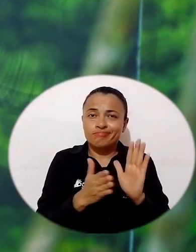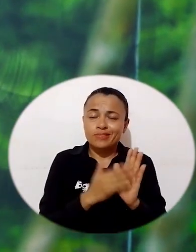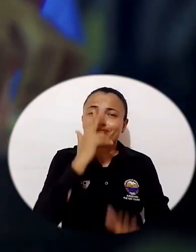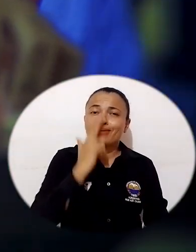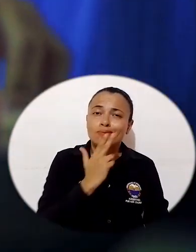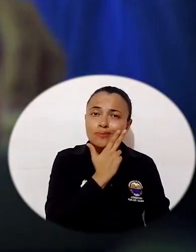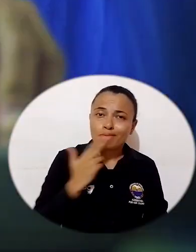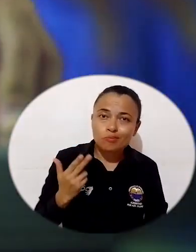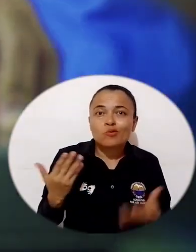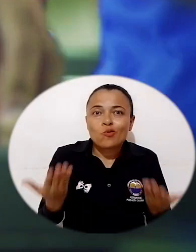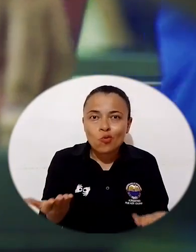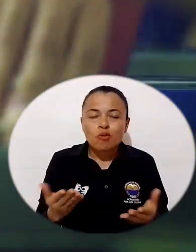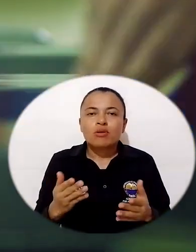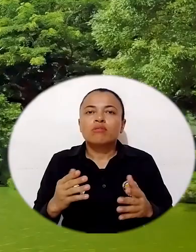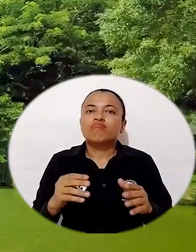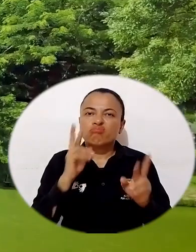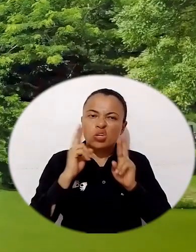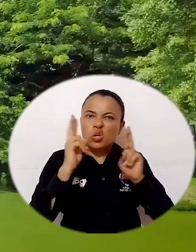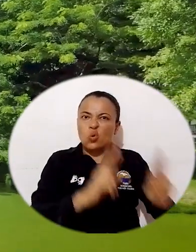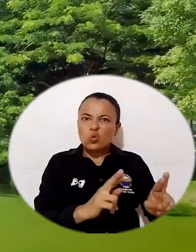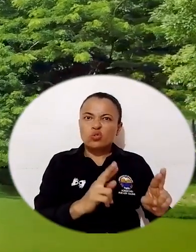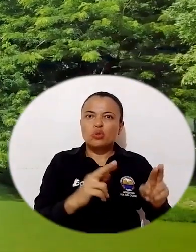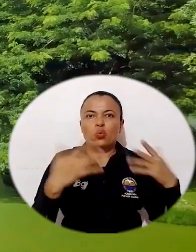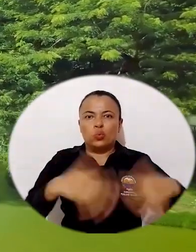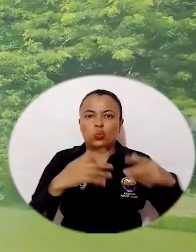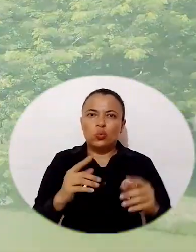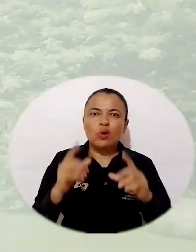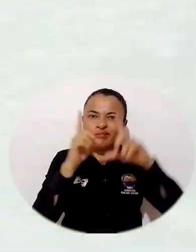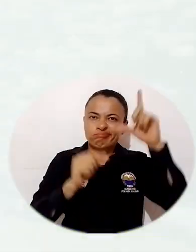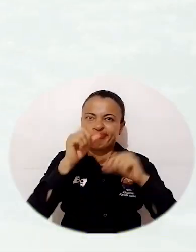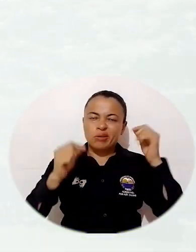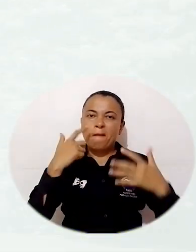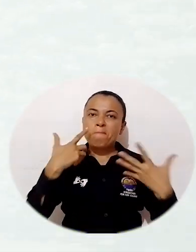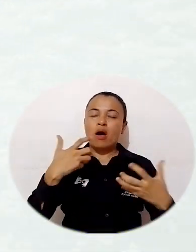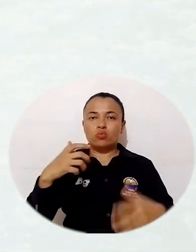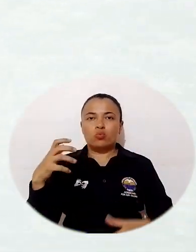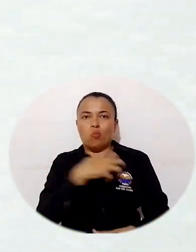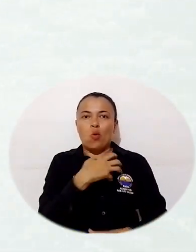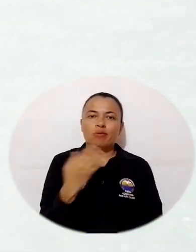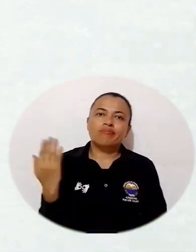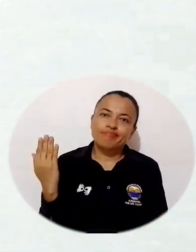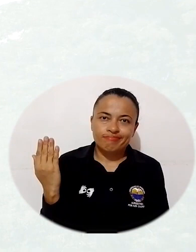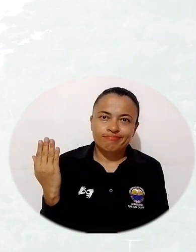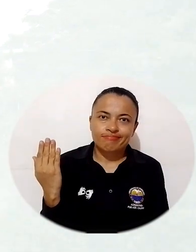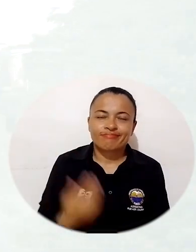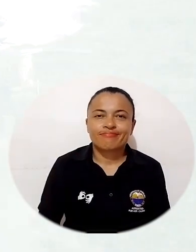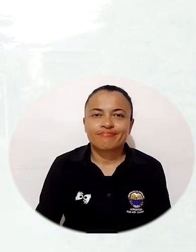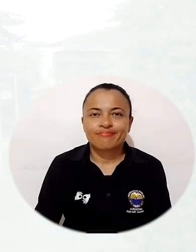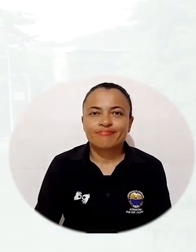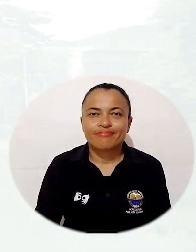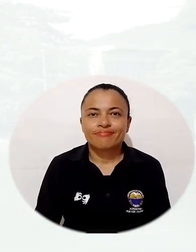Evidencia de nuestro compromiso es la obtención de reconocimientos como las 5 estrellas obtenidas en Inclusiveness